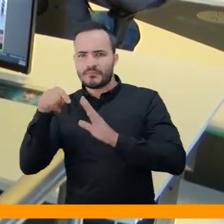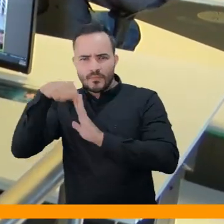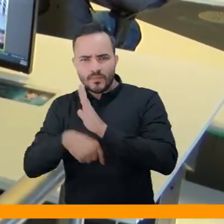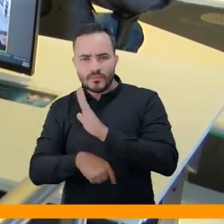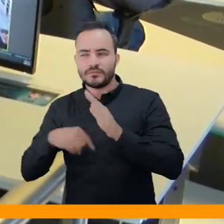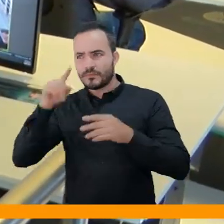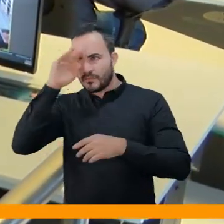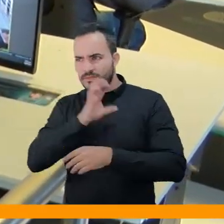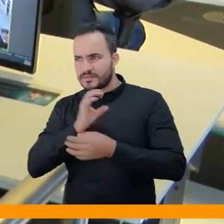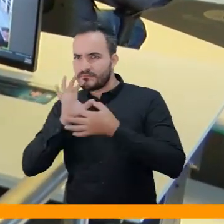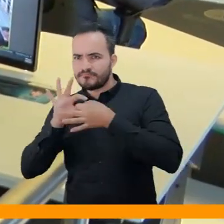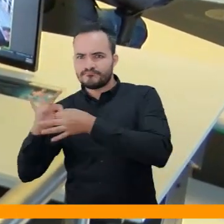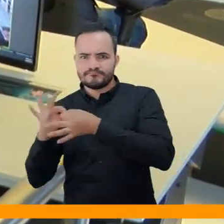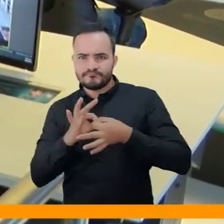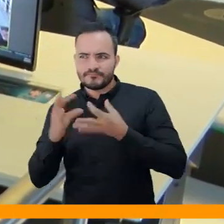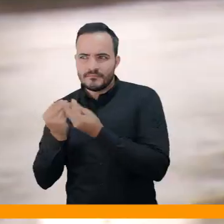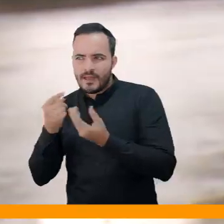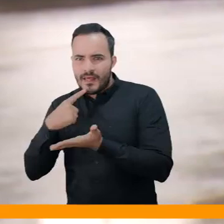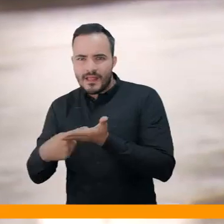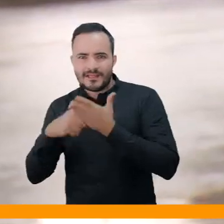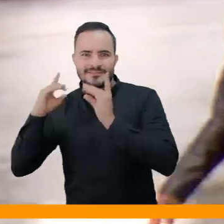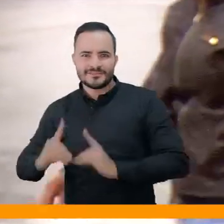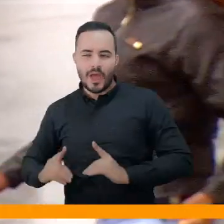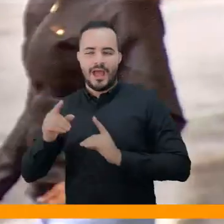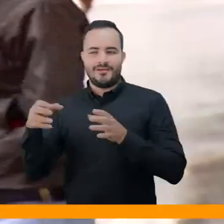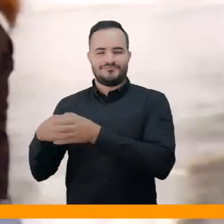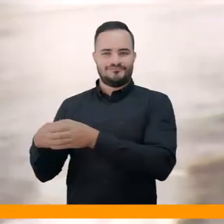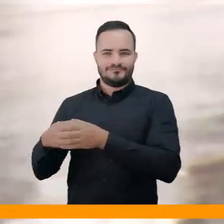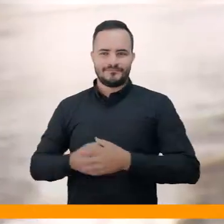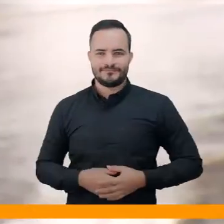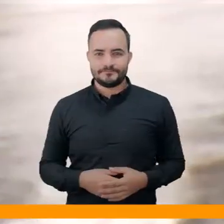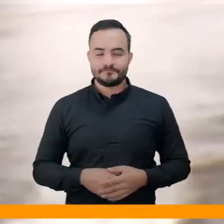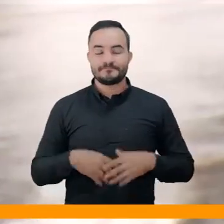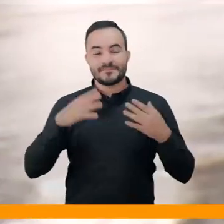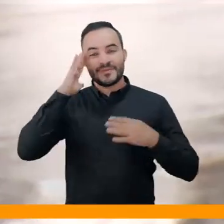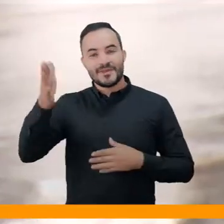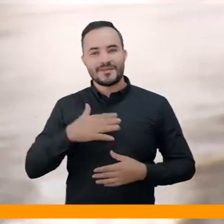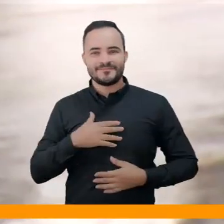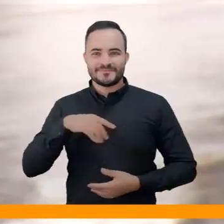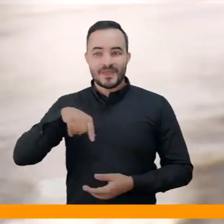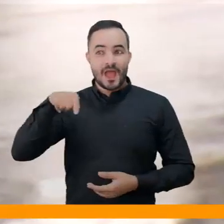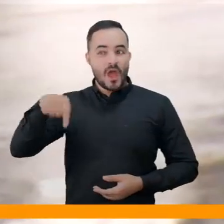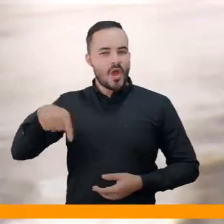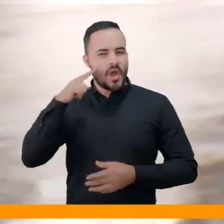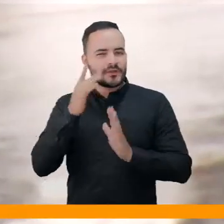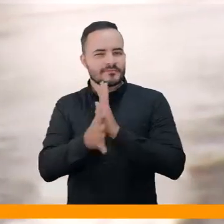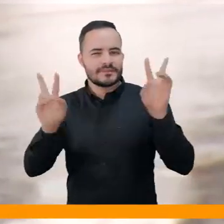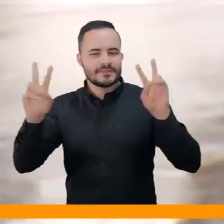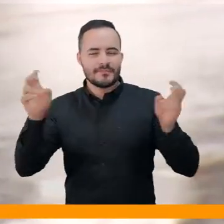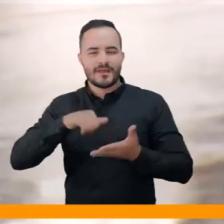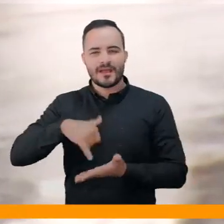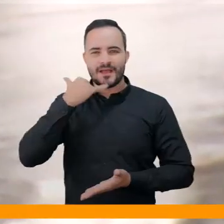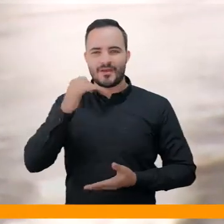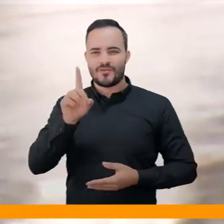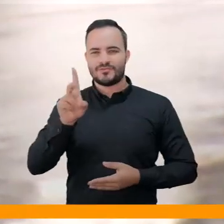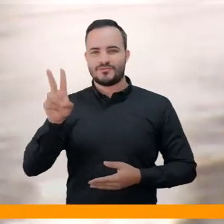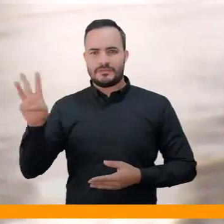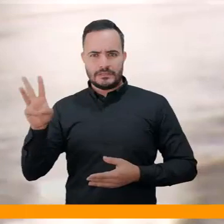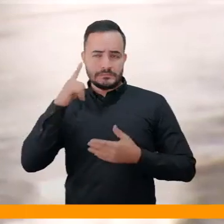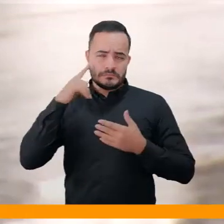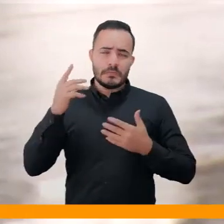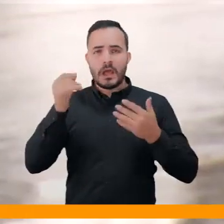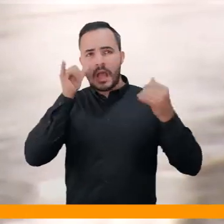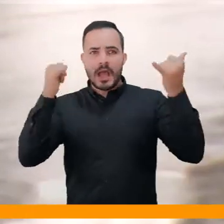de la fuerza pública. Hola, hoy vamos a hablar del 123, que es más que un sistema de cámaras, es un sistema integrado de